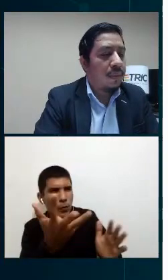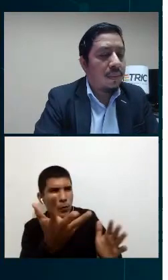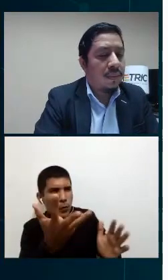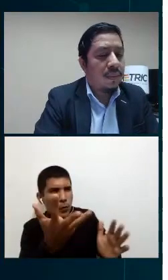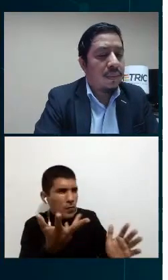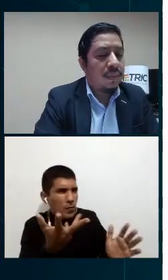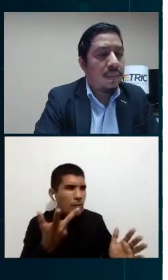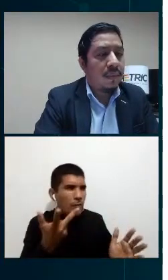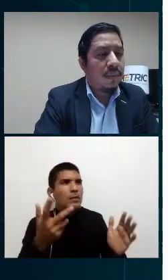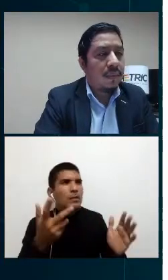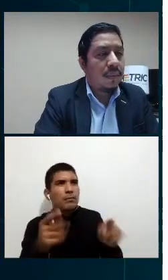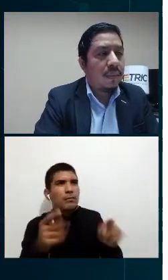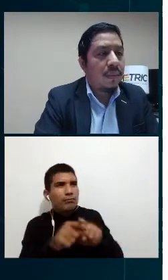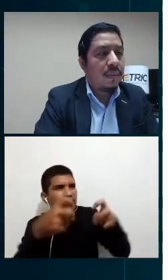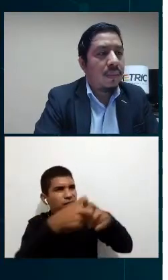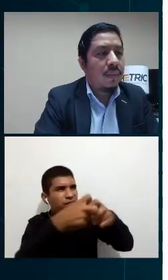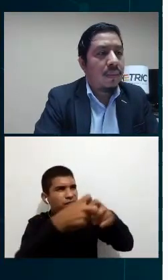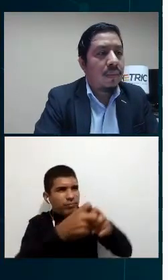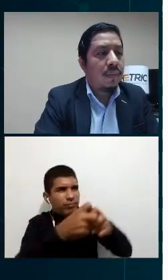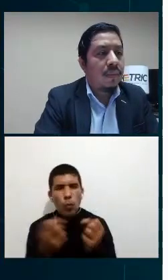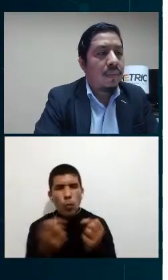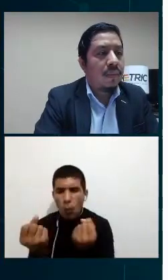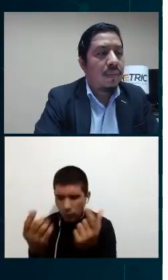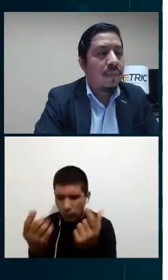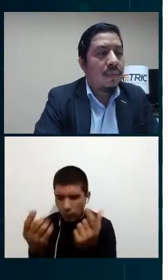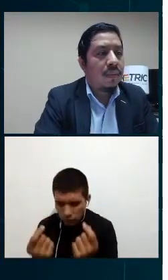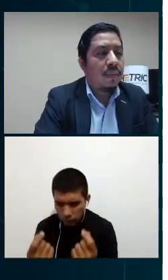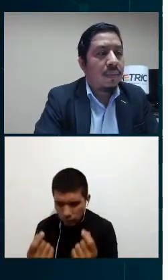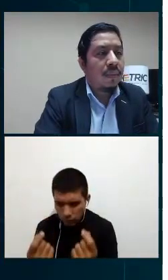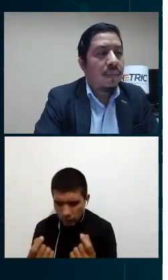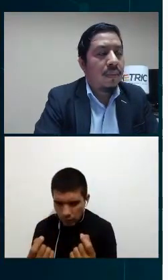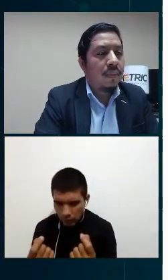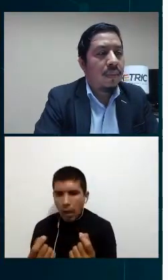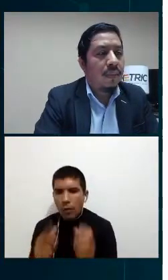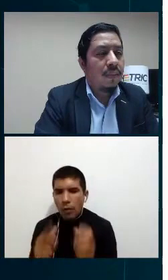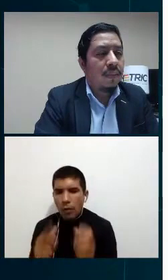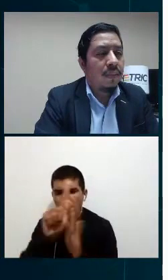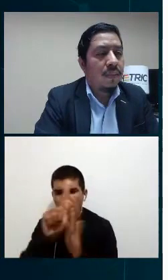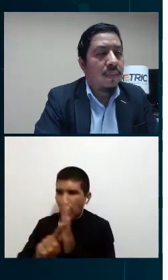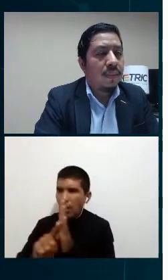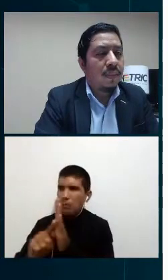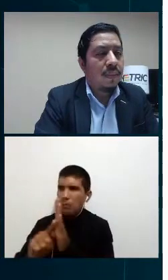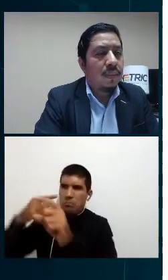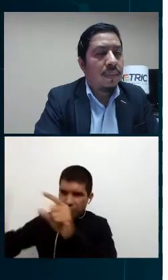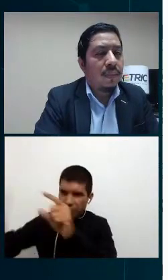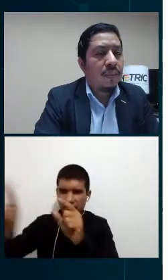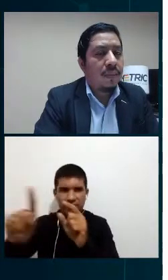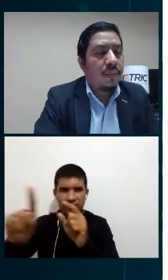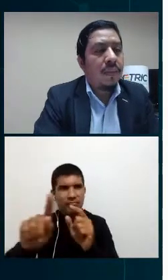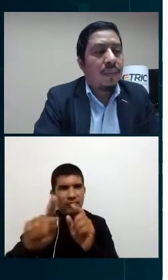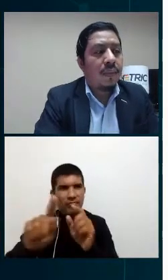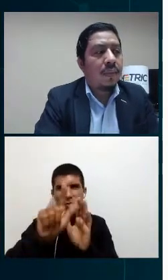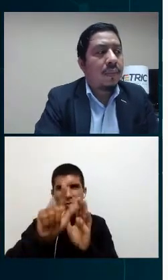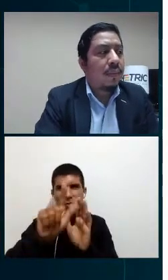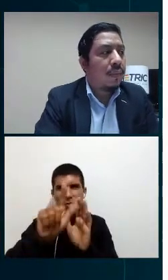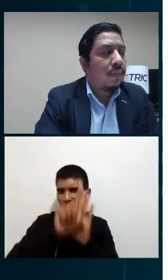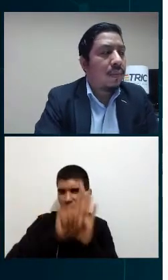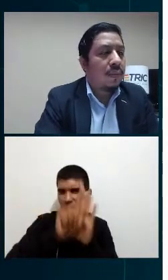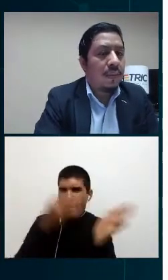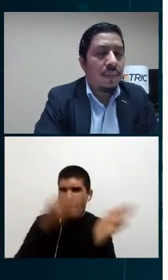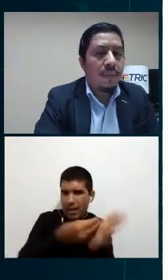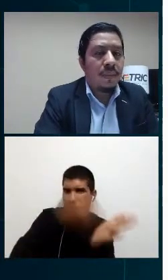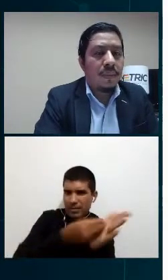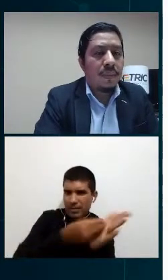soliciten otro de los beneficios es la medición por tiempo de uso que permite la implementación de la